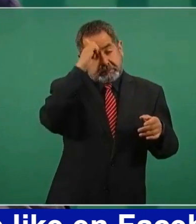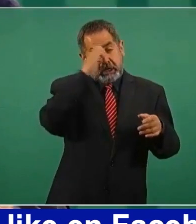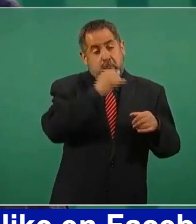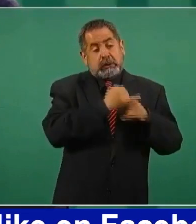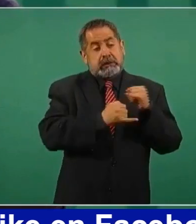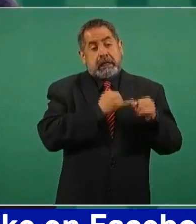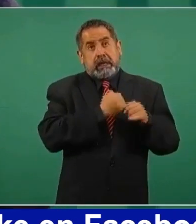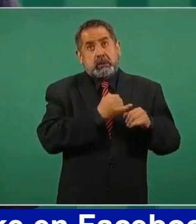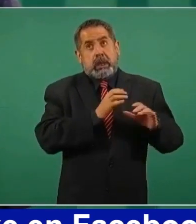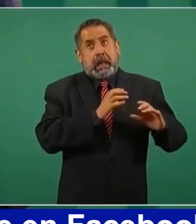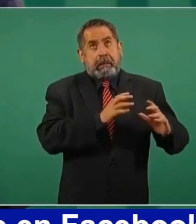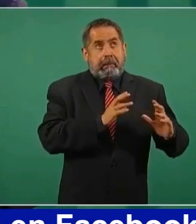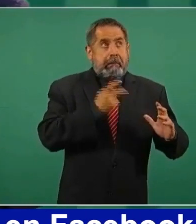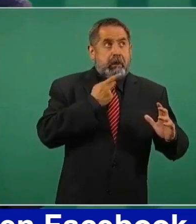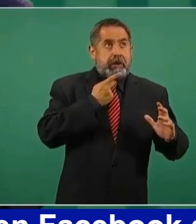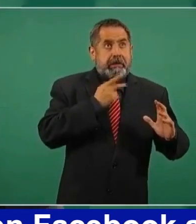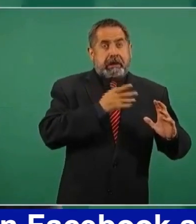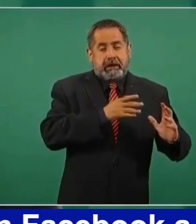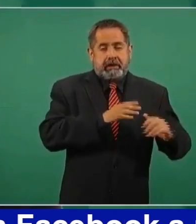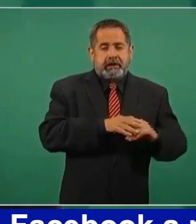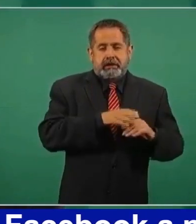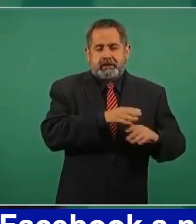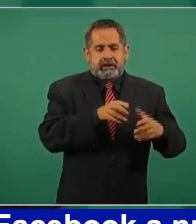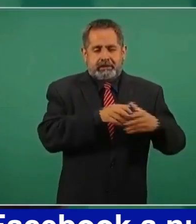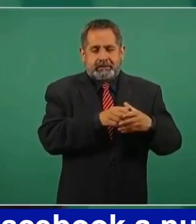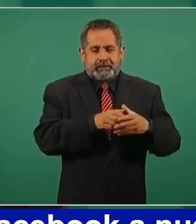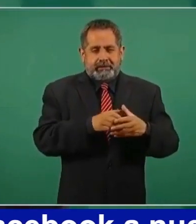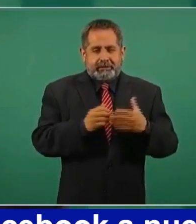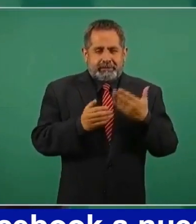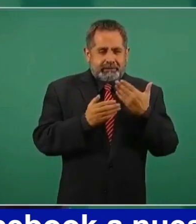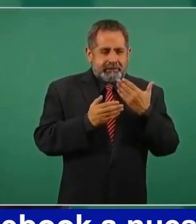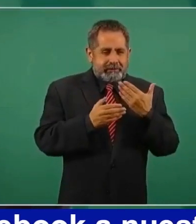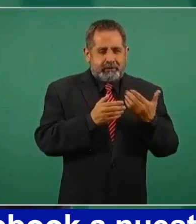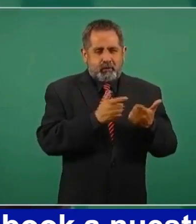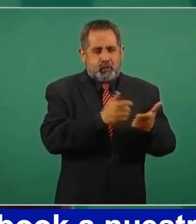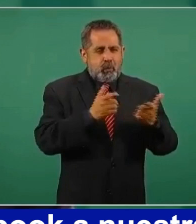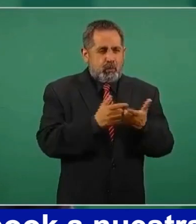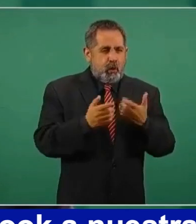de derecha, los conservadores,